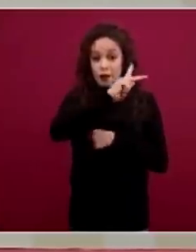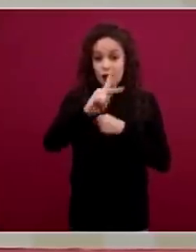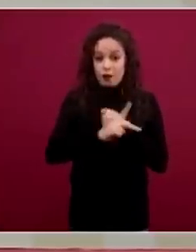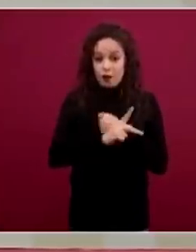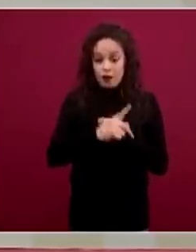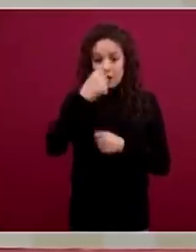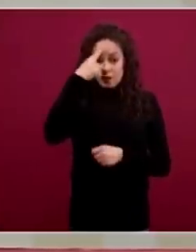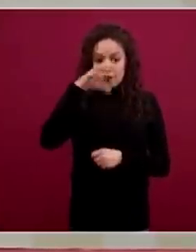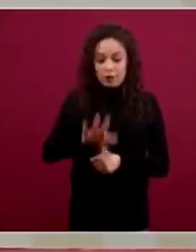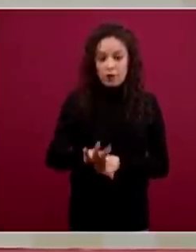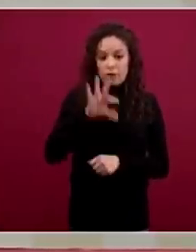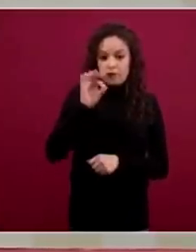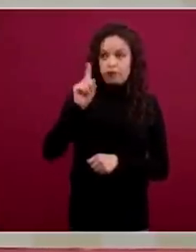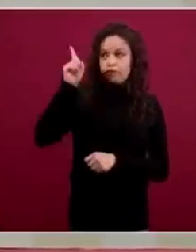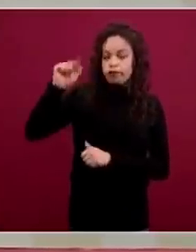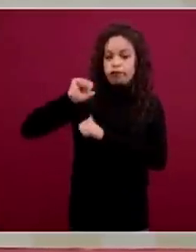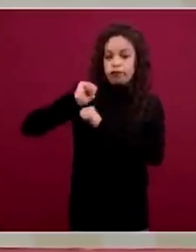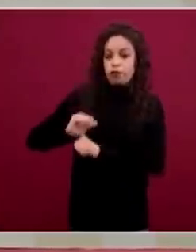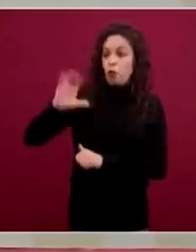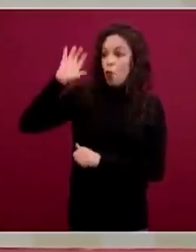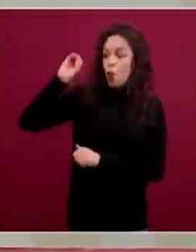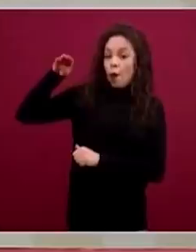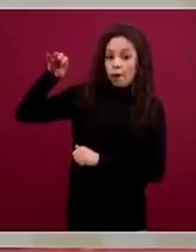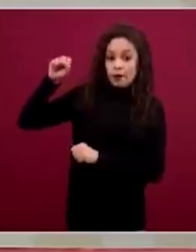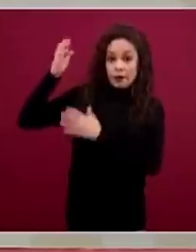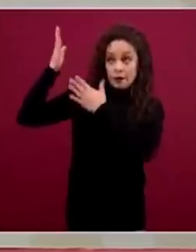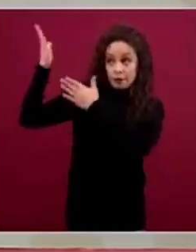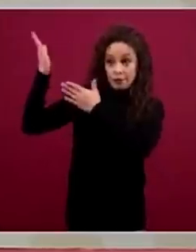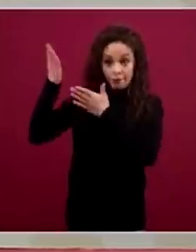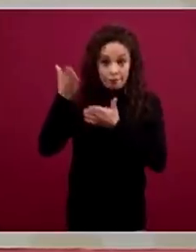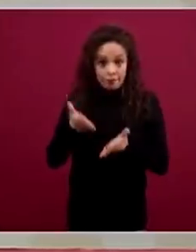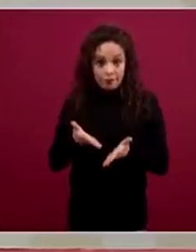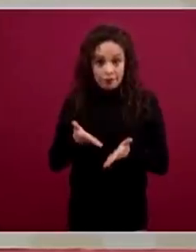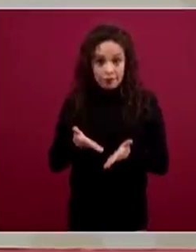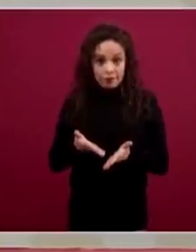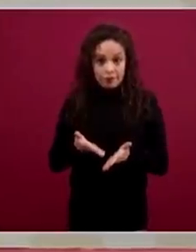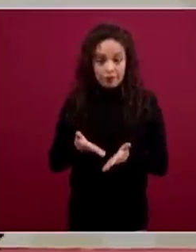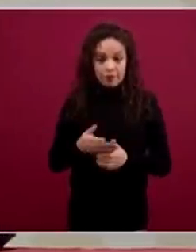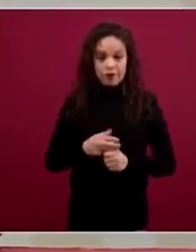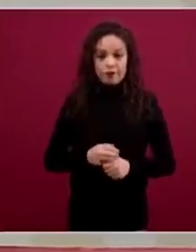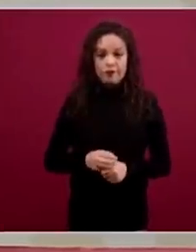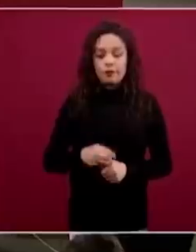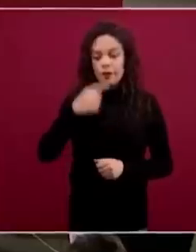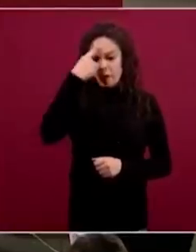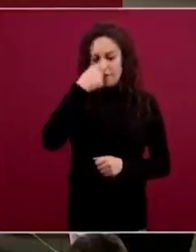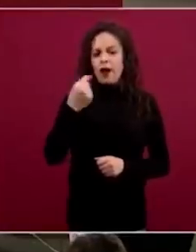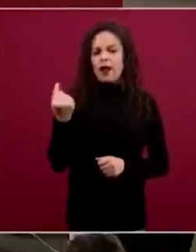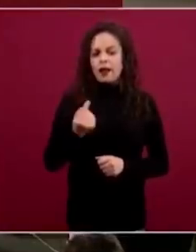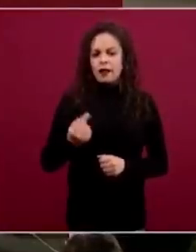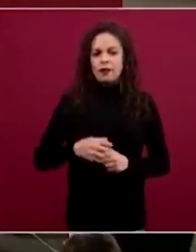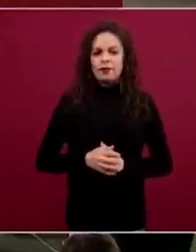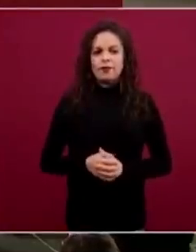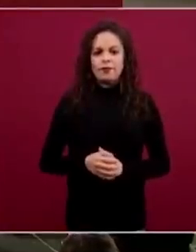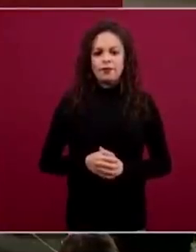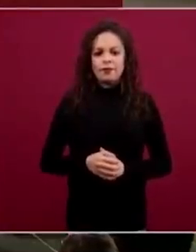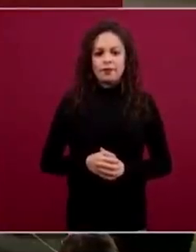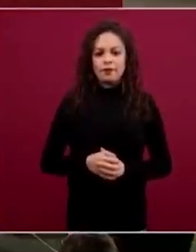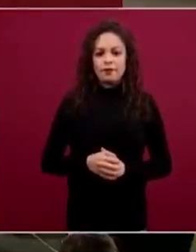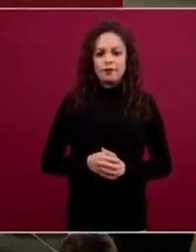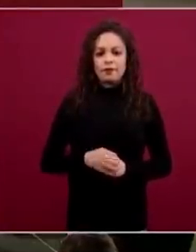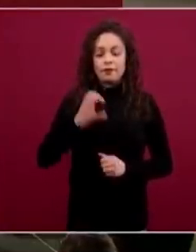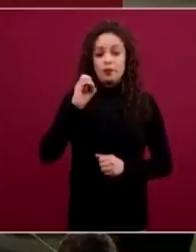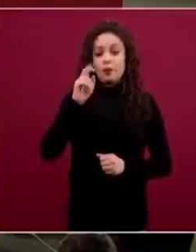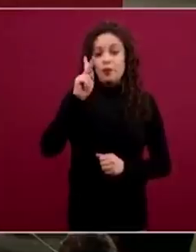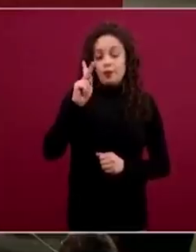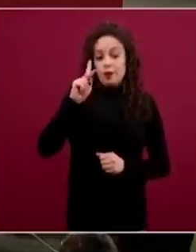por la Organización Mundial de la Salud, a través de la Organización Panamericana de la Salud, para hacer el pilotaje del